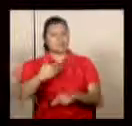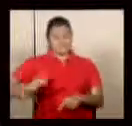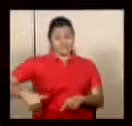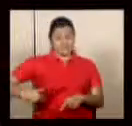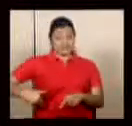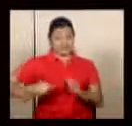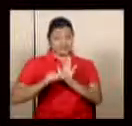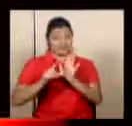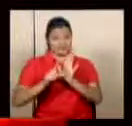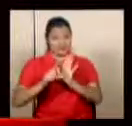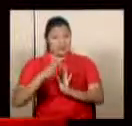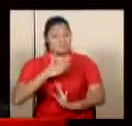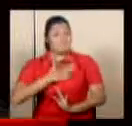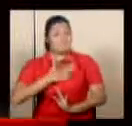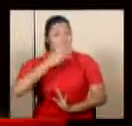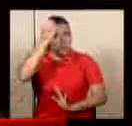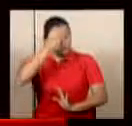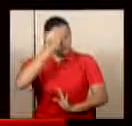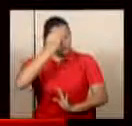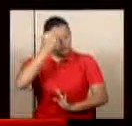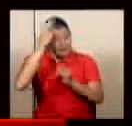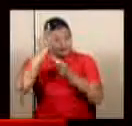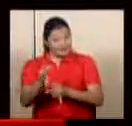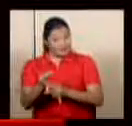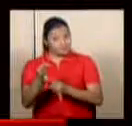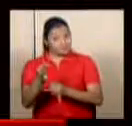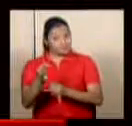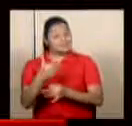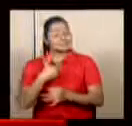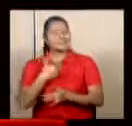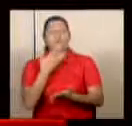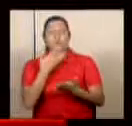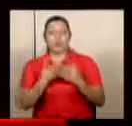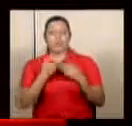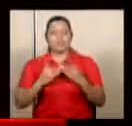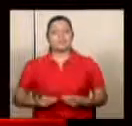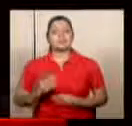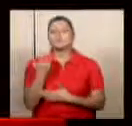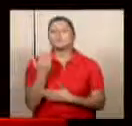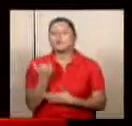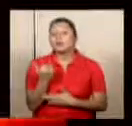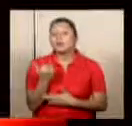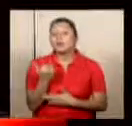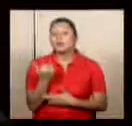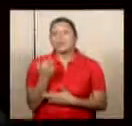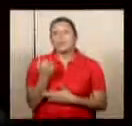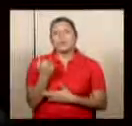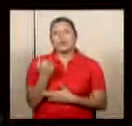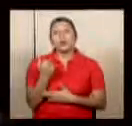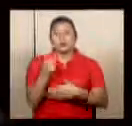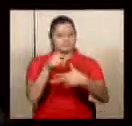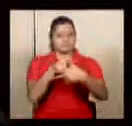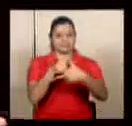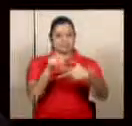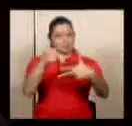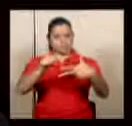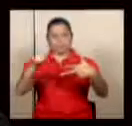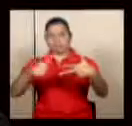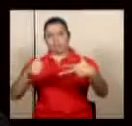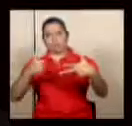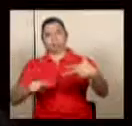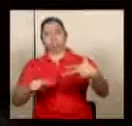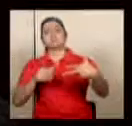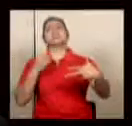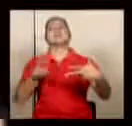repito, mi juicio resuelve correctamente porque al no tenerse por aprobado ningún dictamen